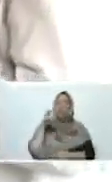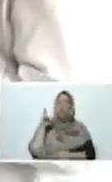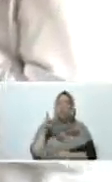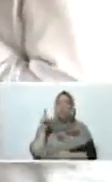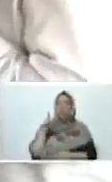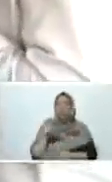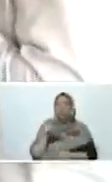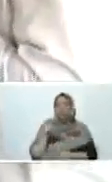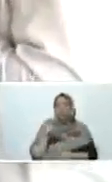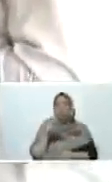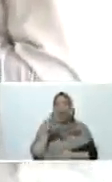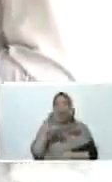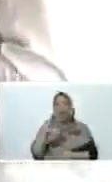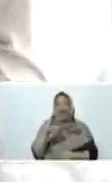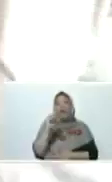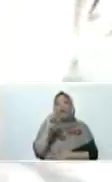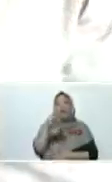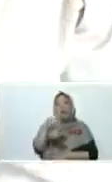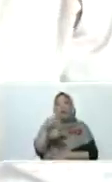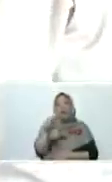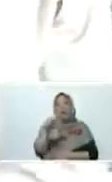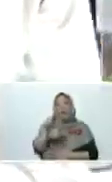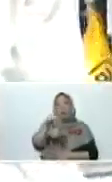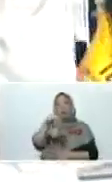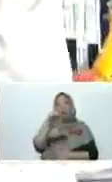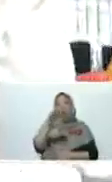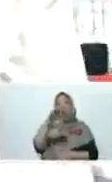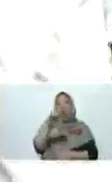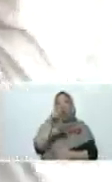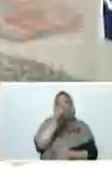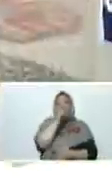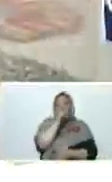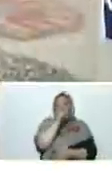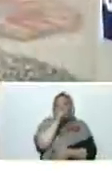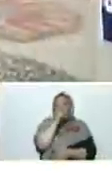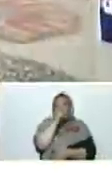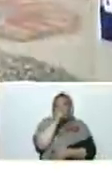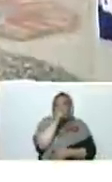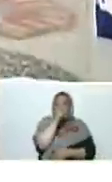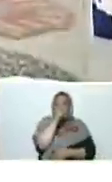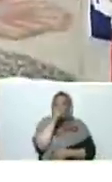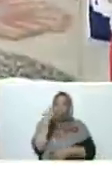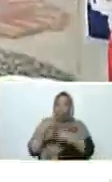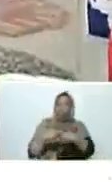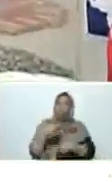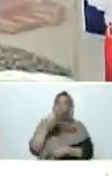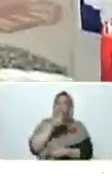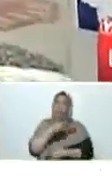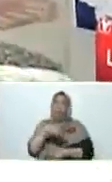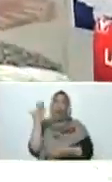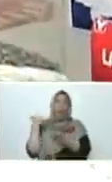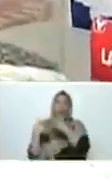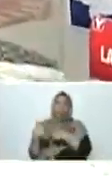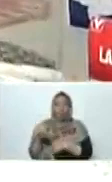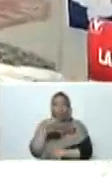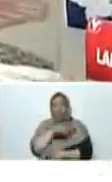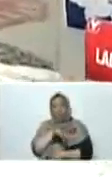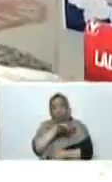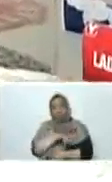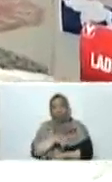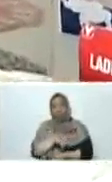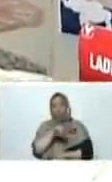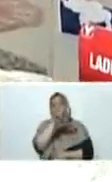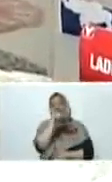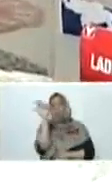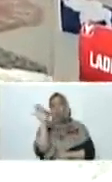elemento más importante en la conformación de un refractario. Usted tiene la dolomita, que tradicionalmente se importó de Canadá. Hoy extraemos el 100